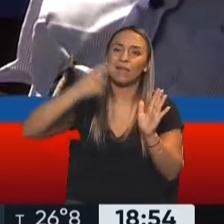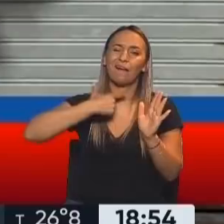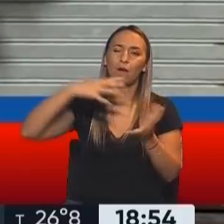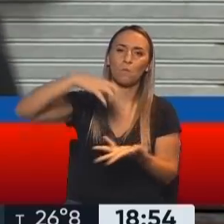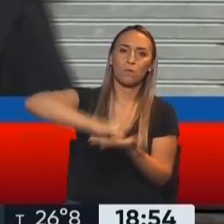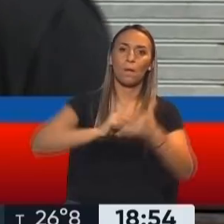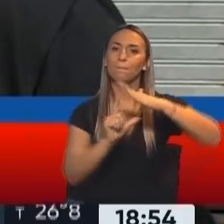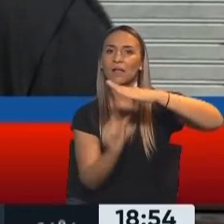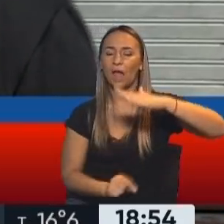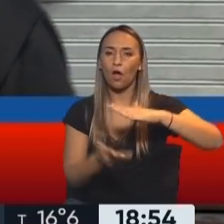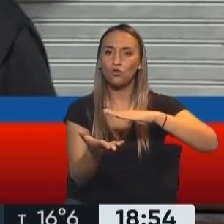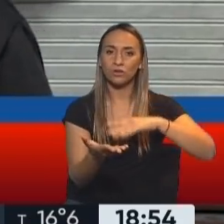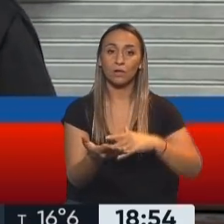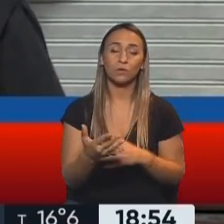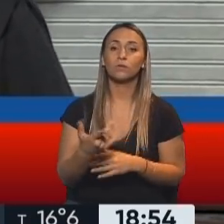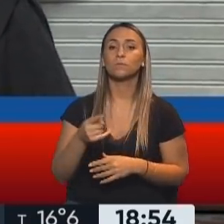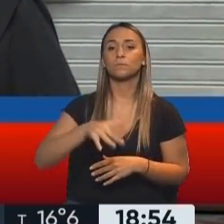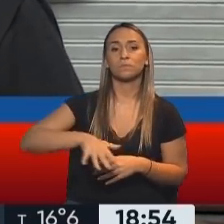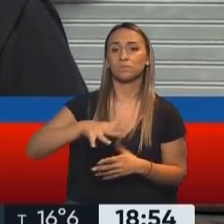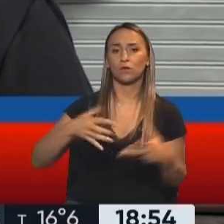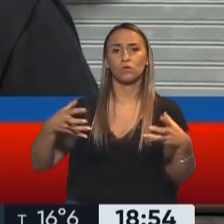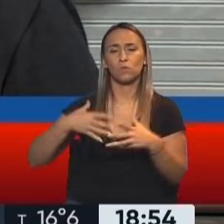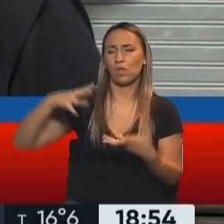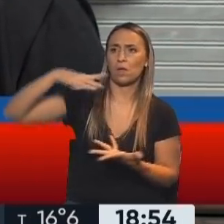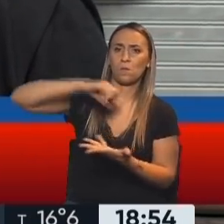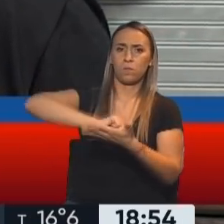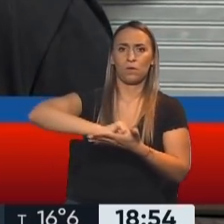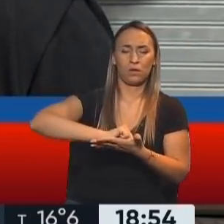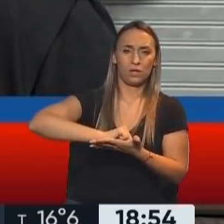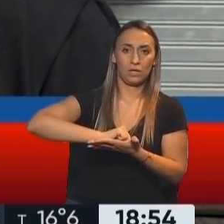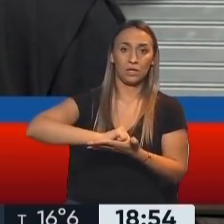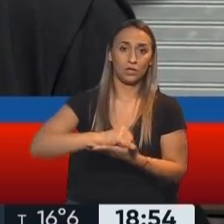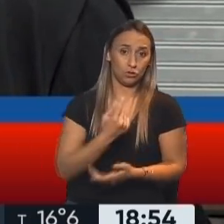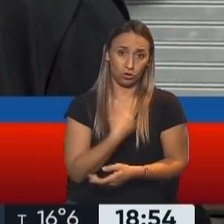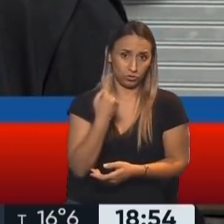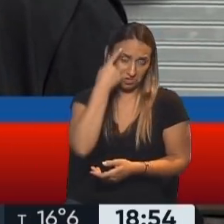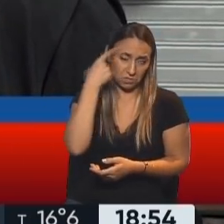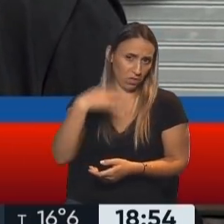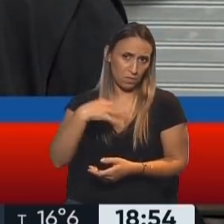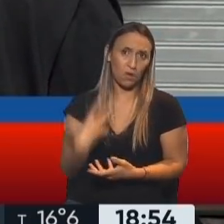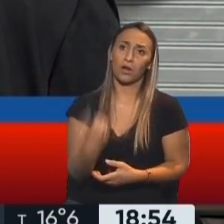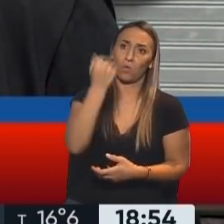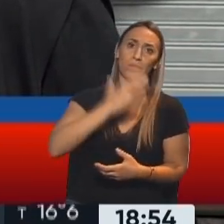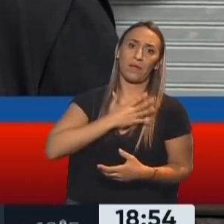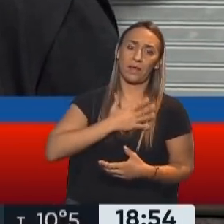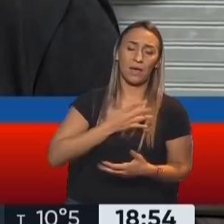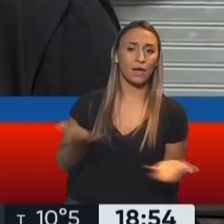Y bueno, allí se mantiene un enclave colonial que nosotros creemos que hay que recuperar. Por lo menos,